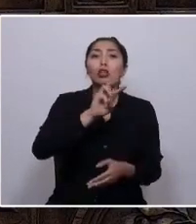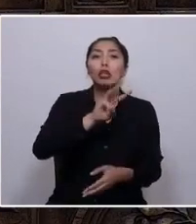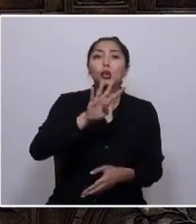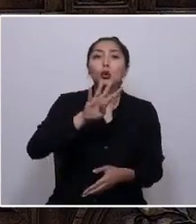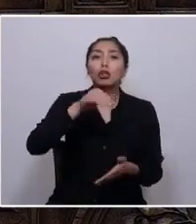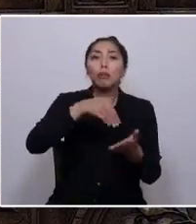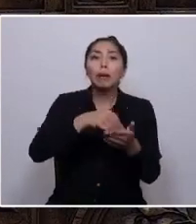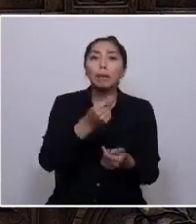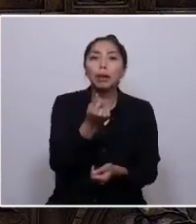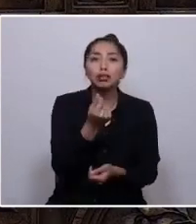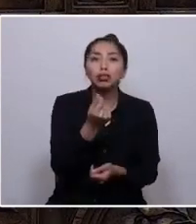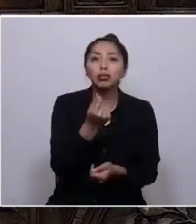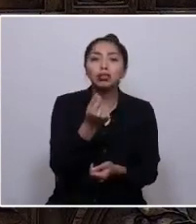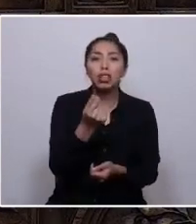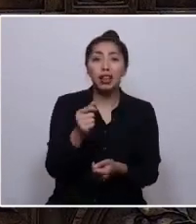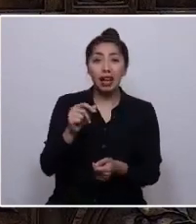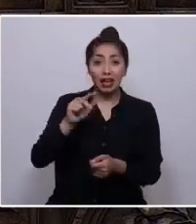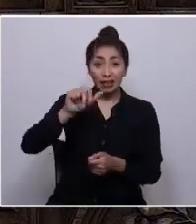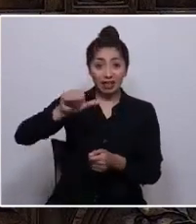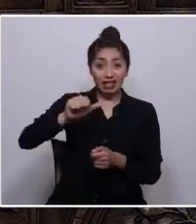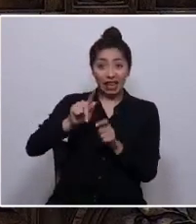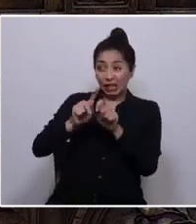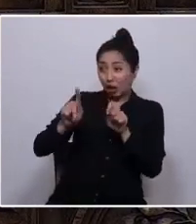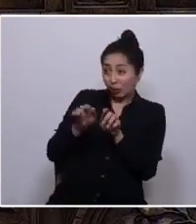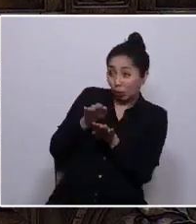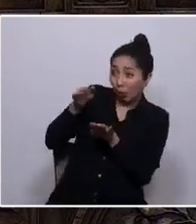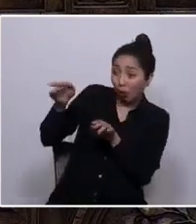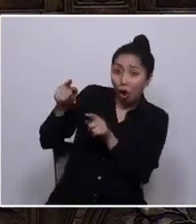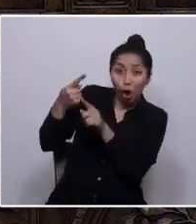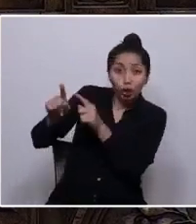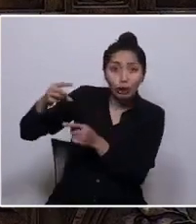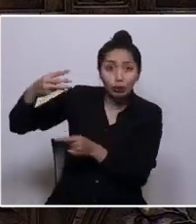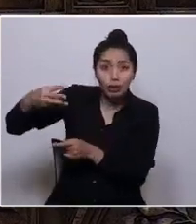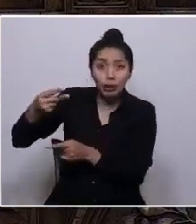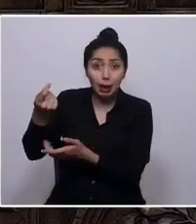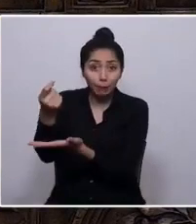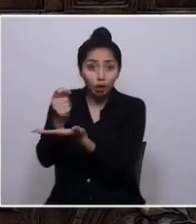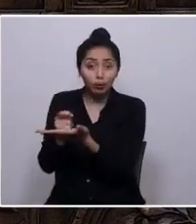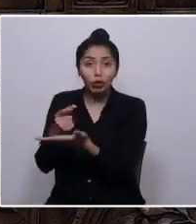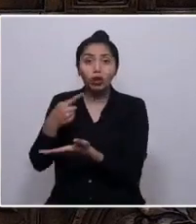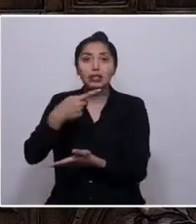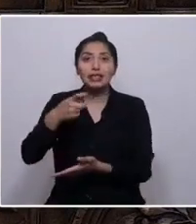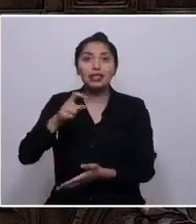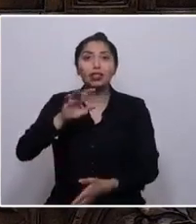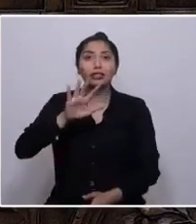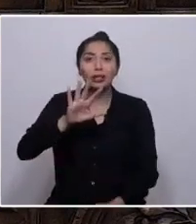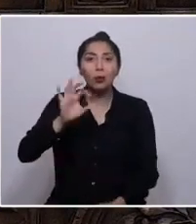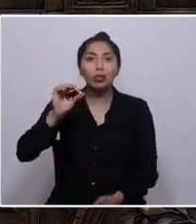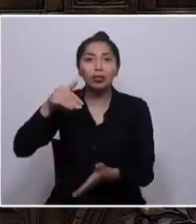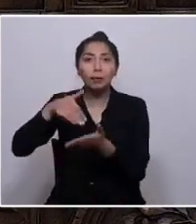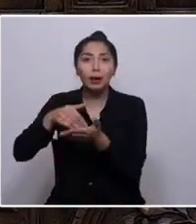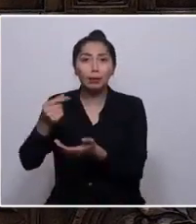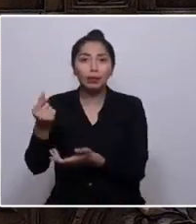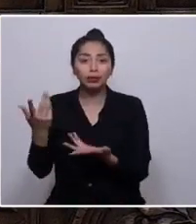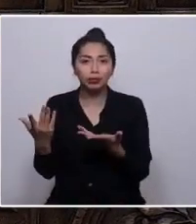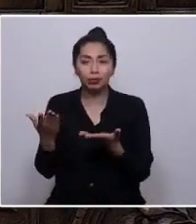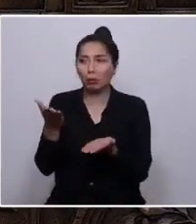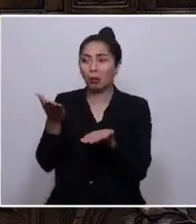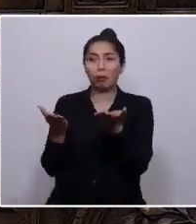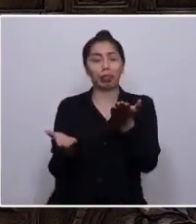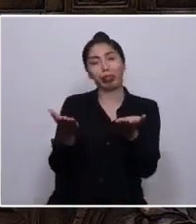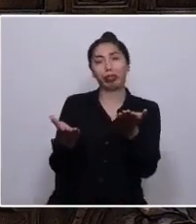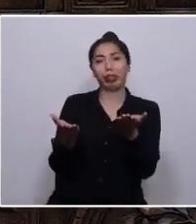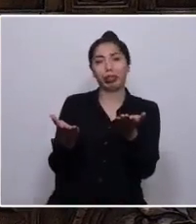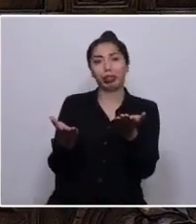que a sólo 16 kilómetros para otra persona, ese mismo presupuesto sea de ciento cincuenta mil pesos. Es poder